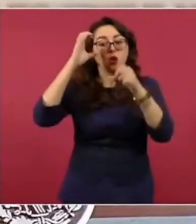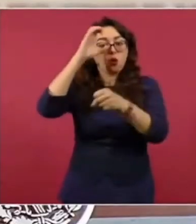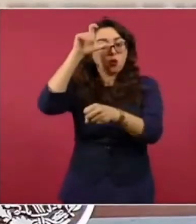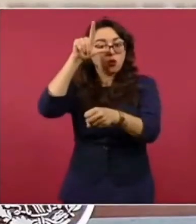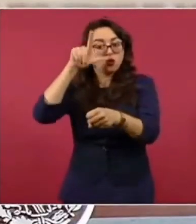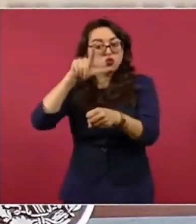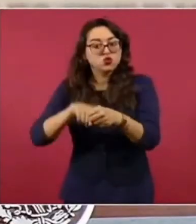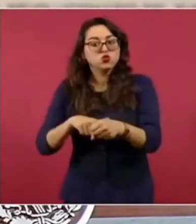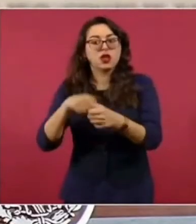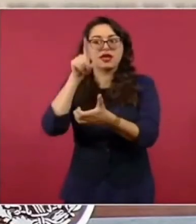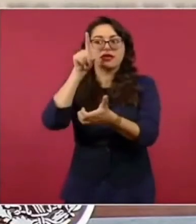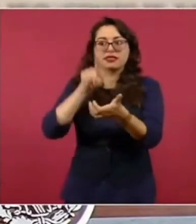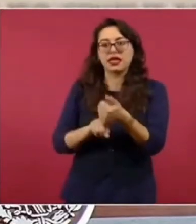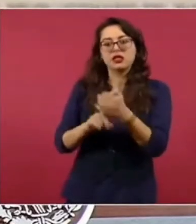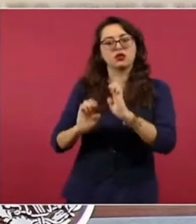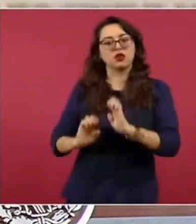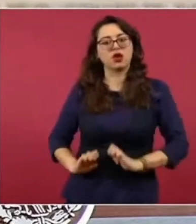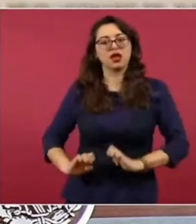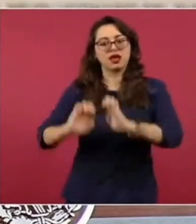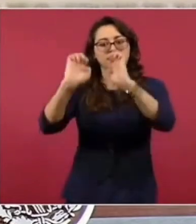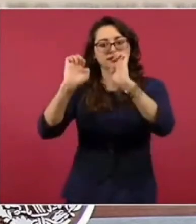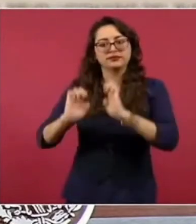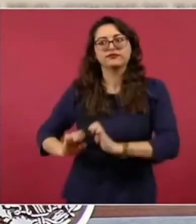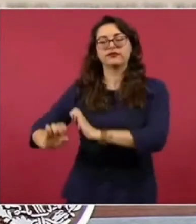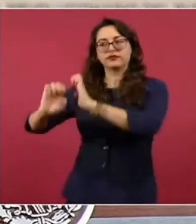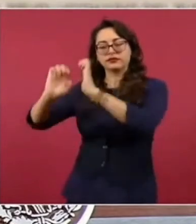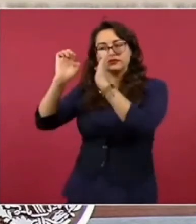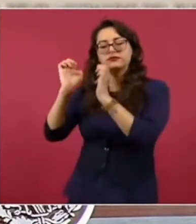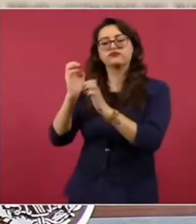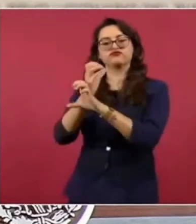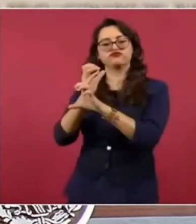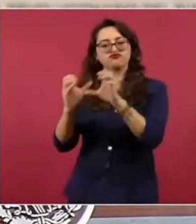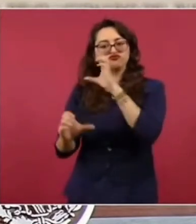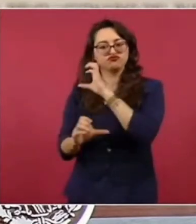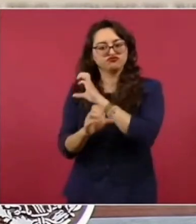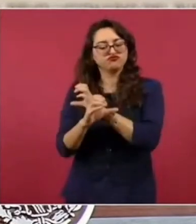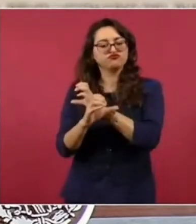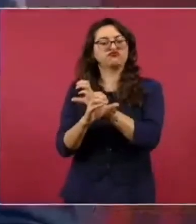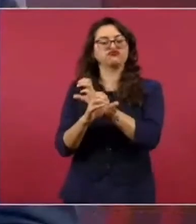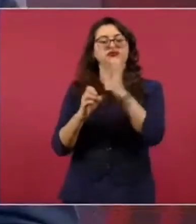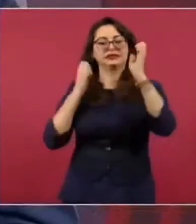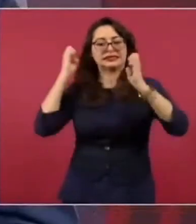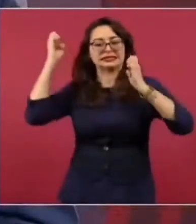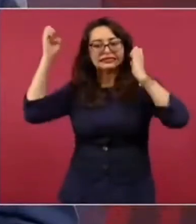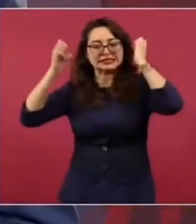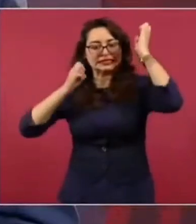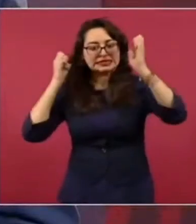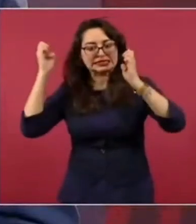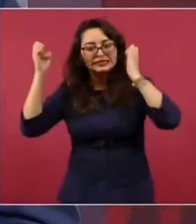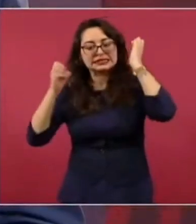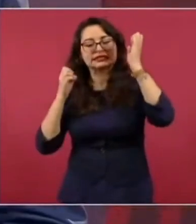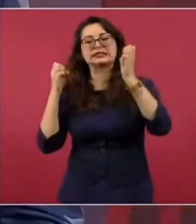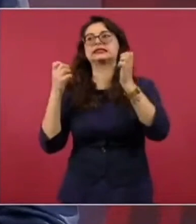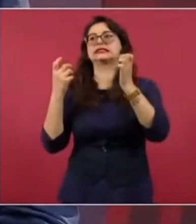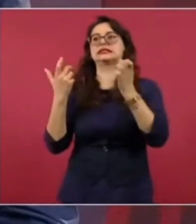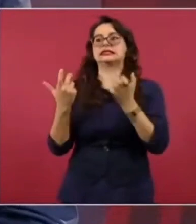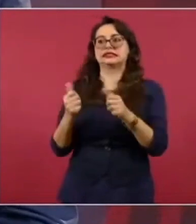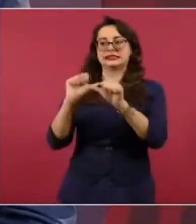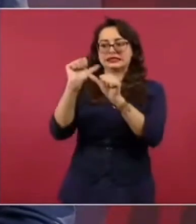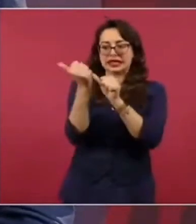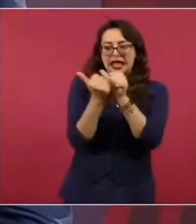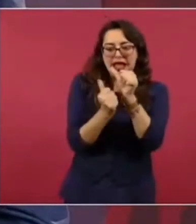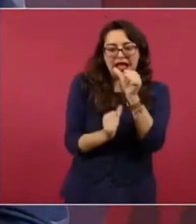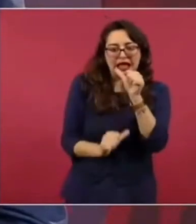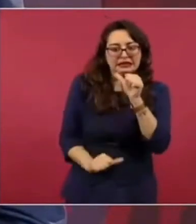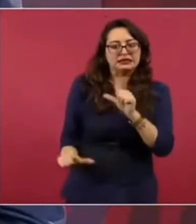Tiene edificios, tiene colección de arte,